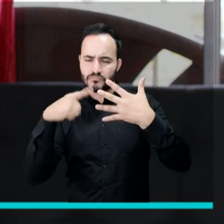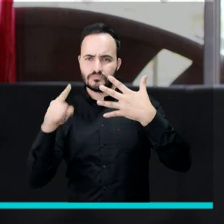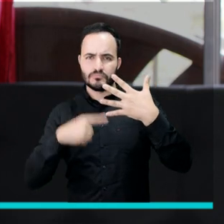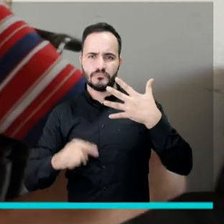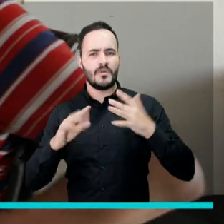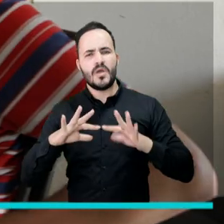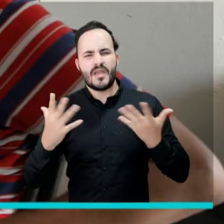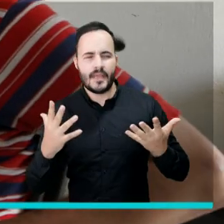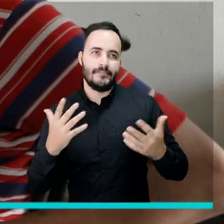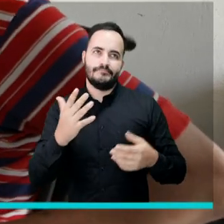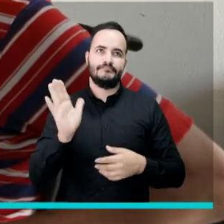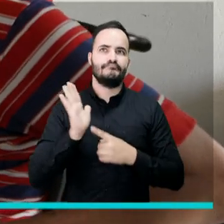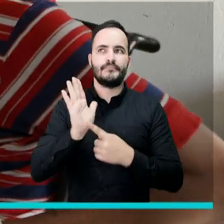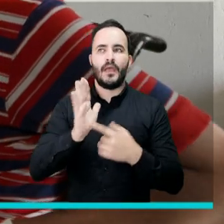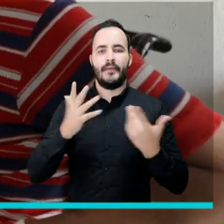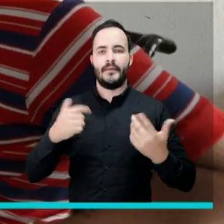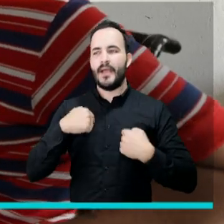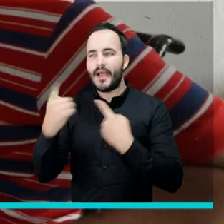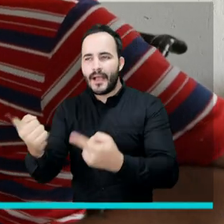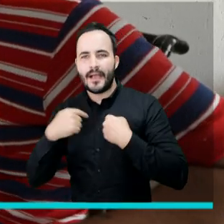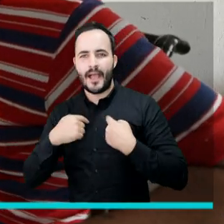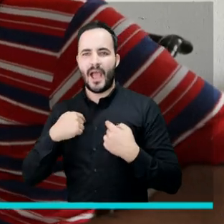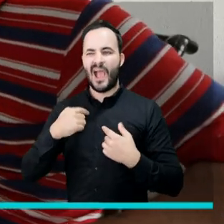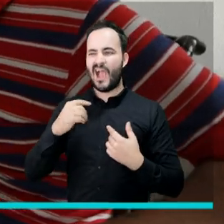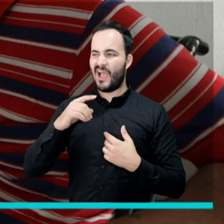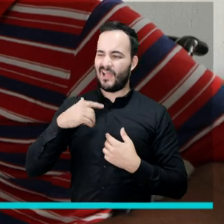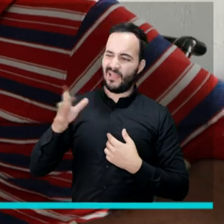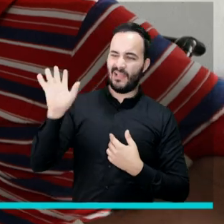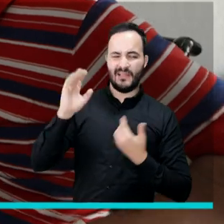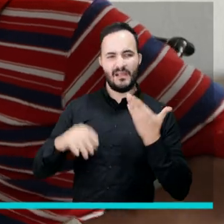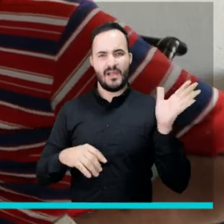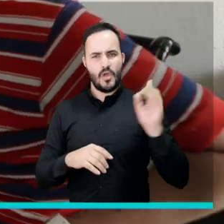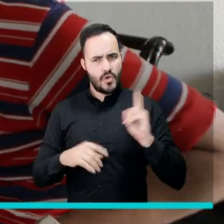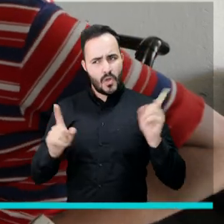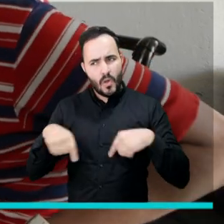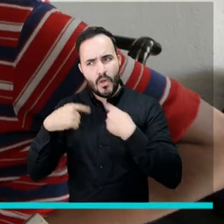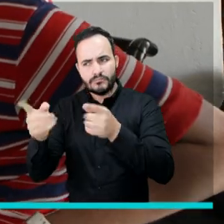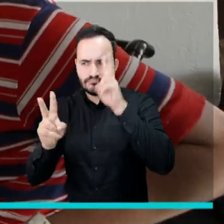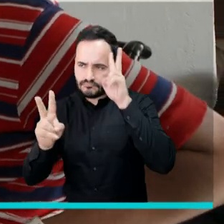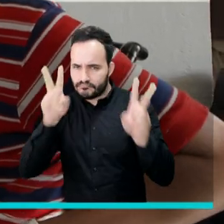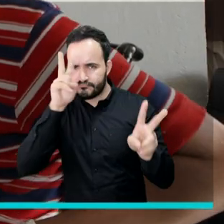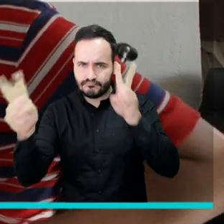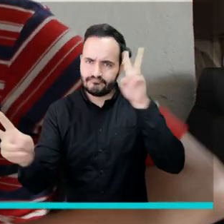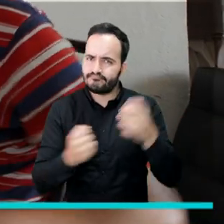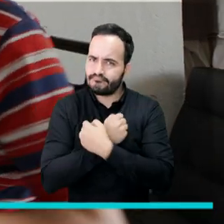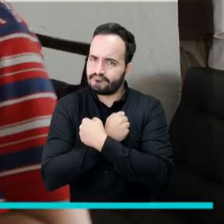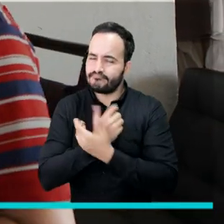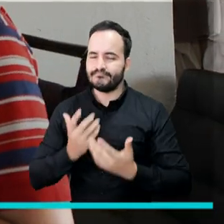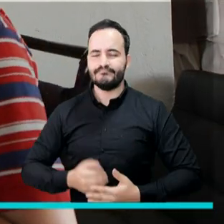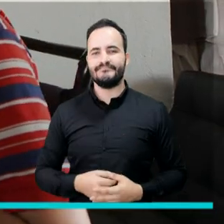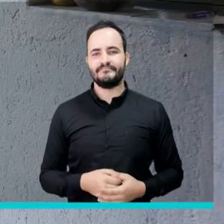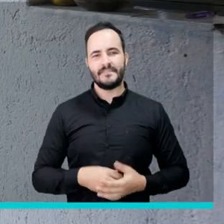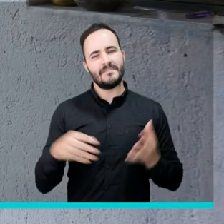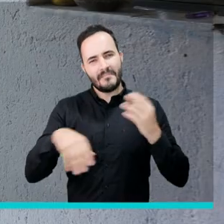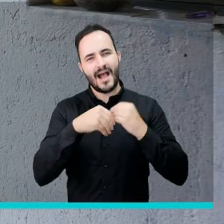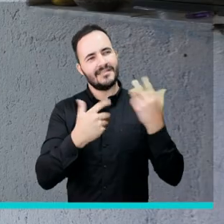amarnos a nosotros mismos, aceptarnos como somos. Nos enseñaron a